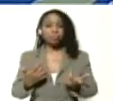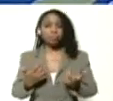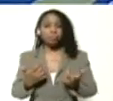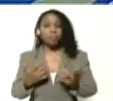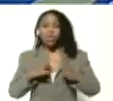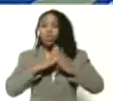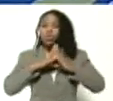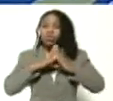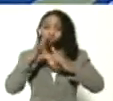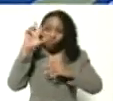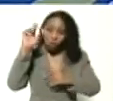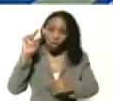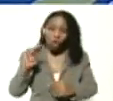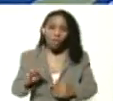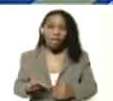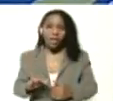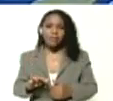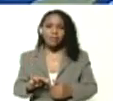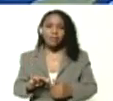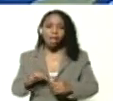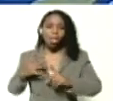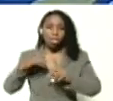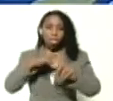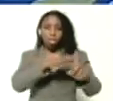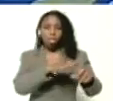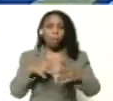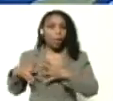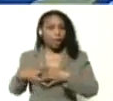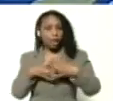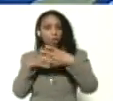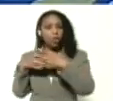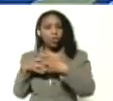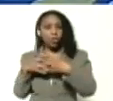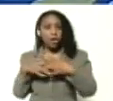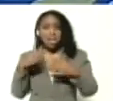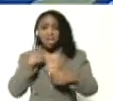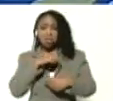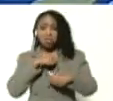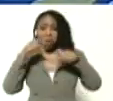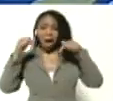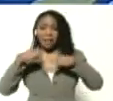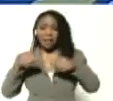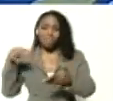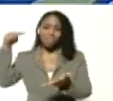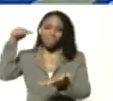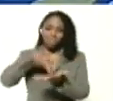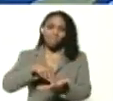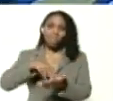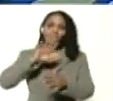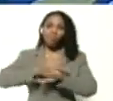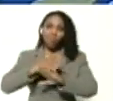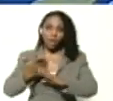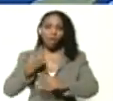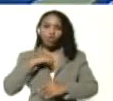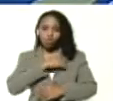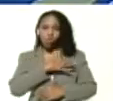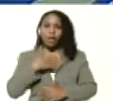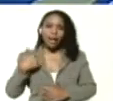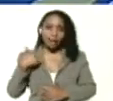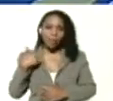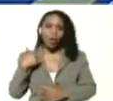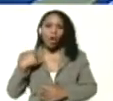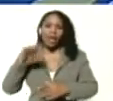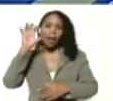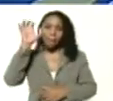todos los días perseguido por el imperio norteamericano y aquí estamos de pie porque queremos que nuestra patria sea